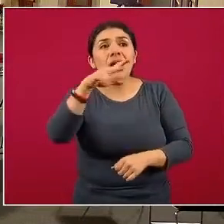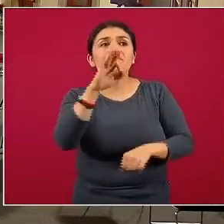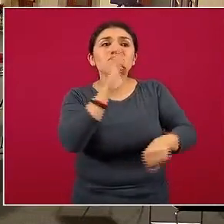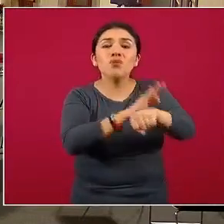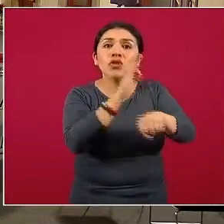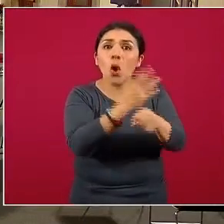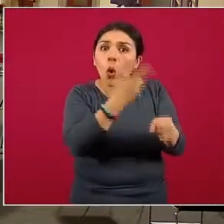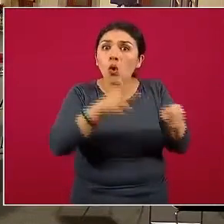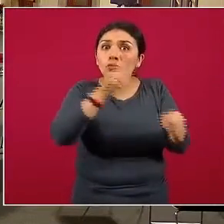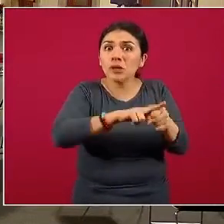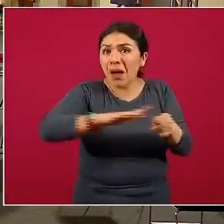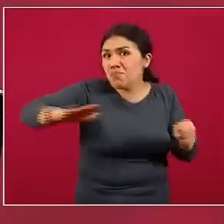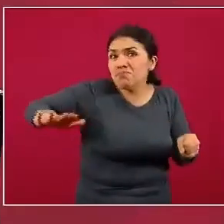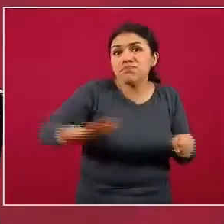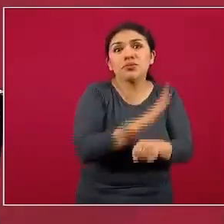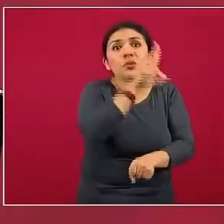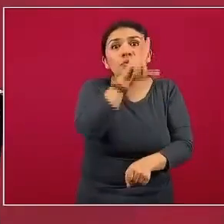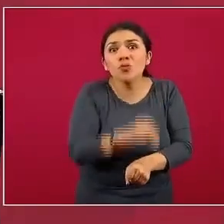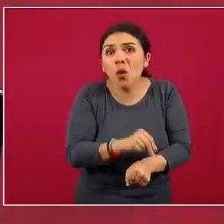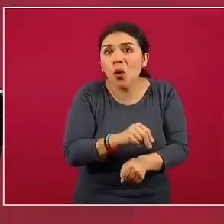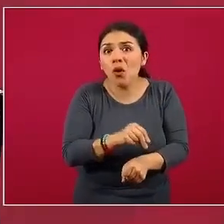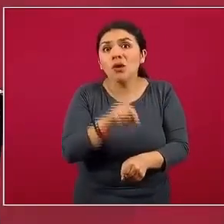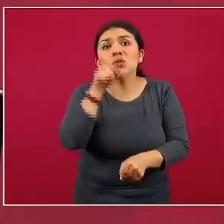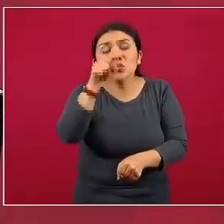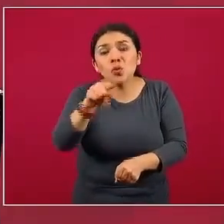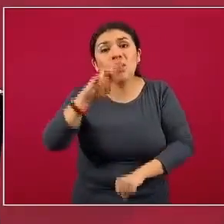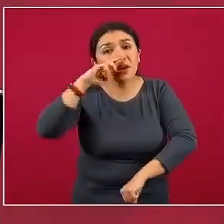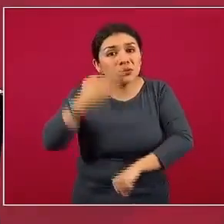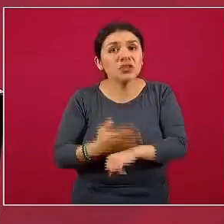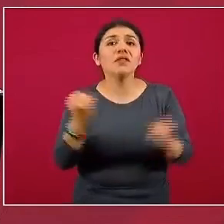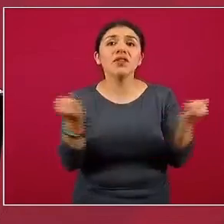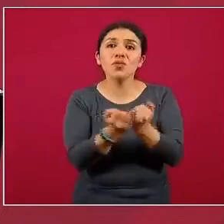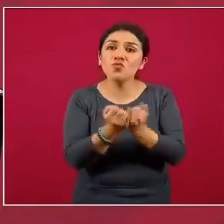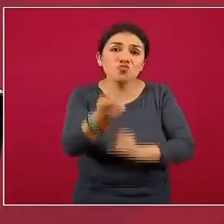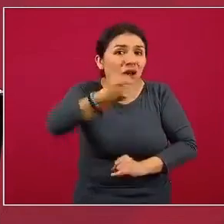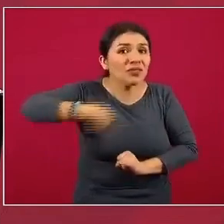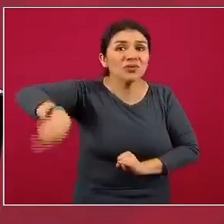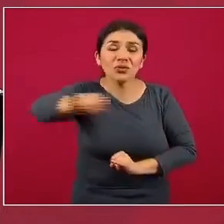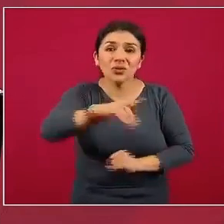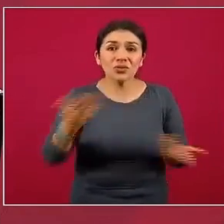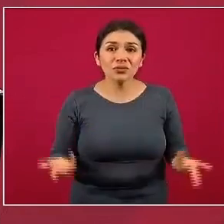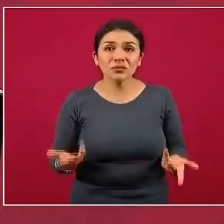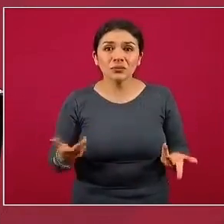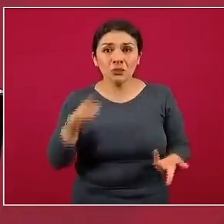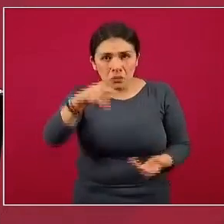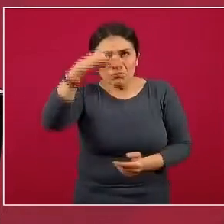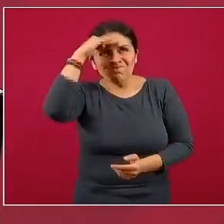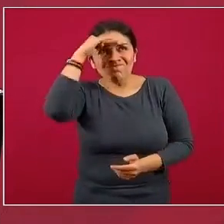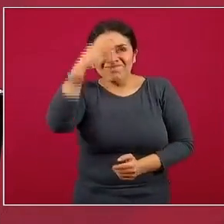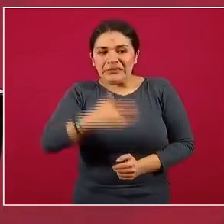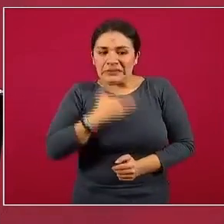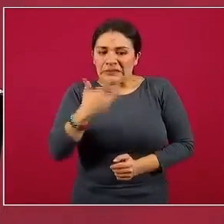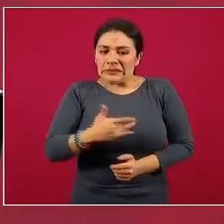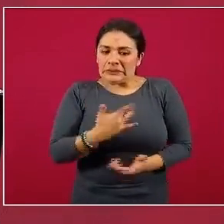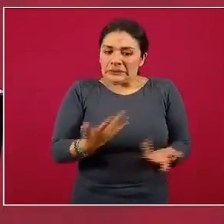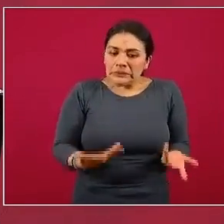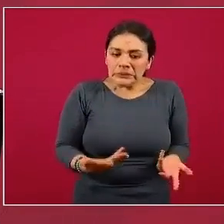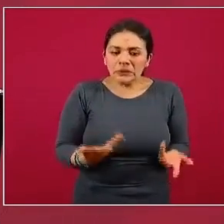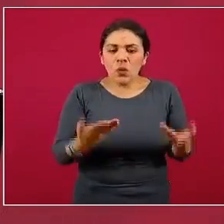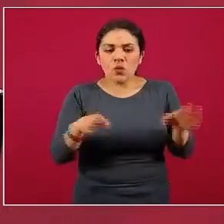hospitalario está en tus manos, está en tus manos si reflexionas sobre